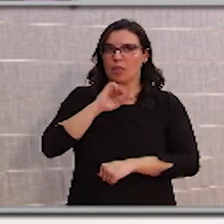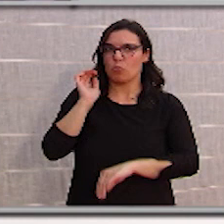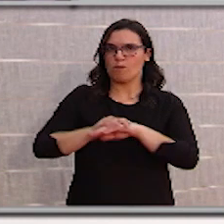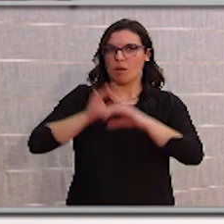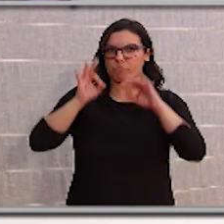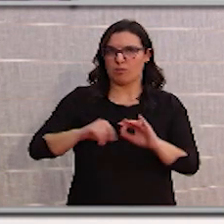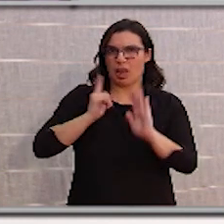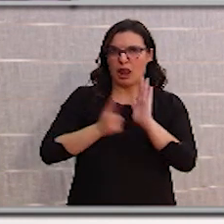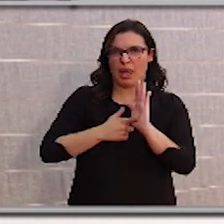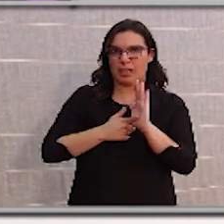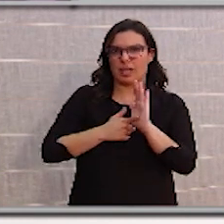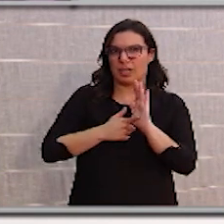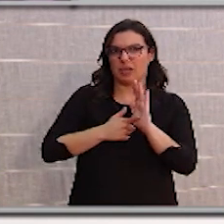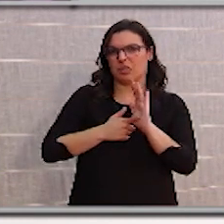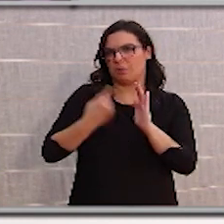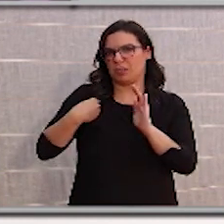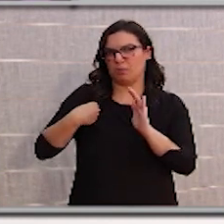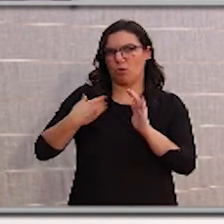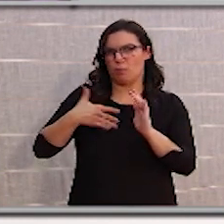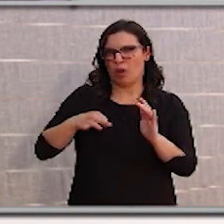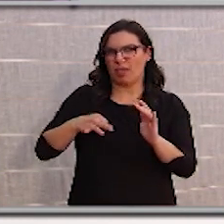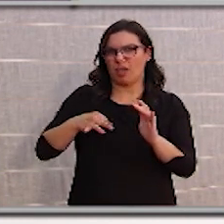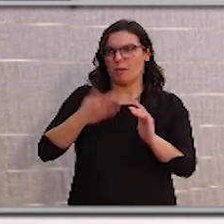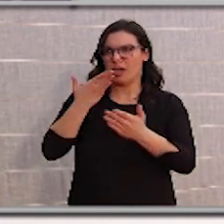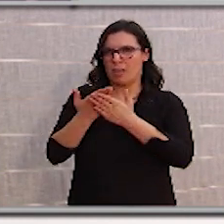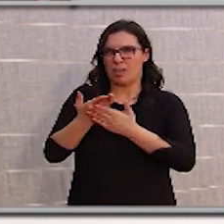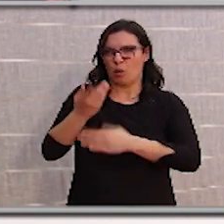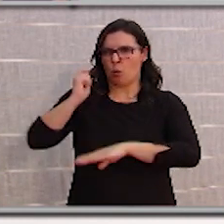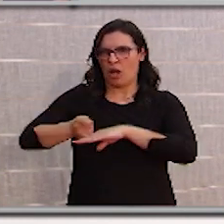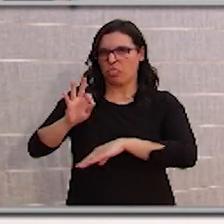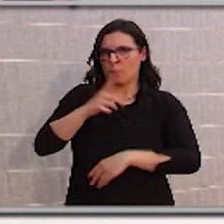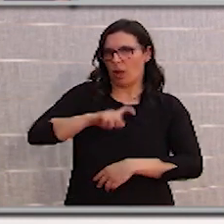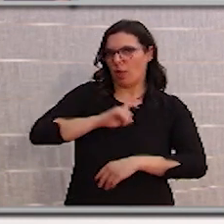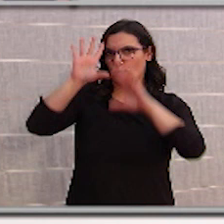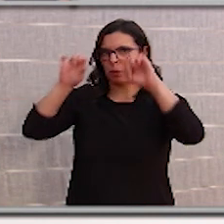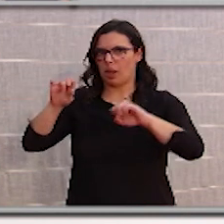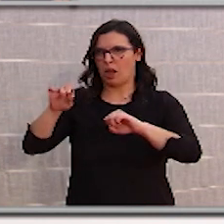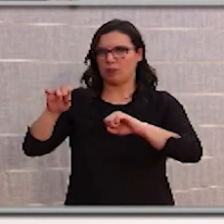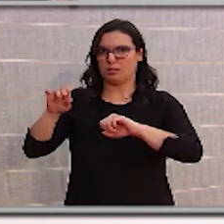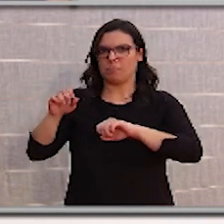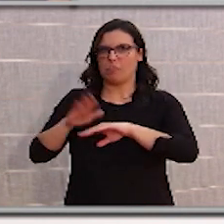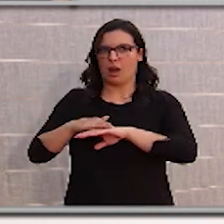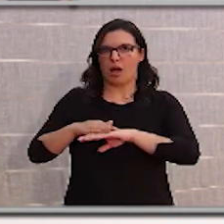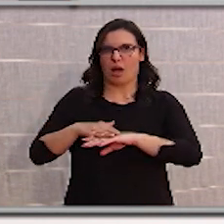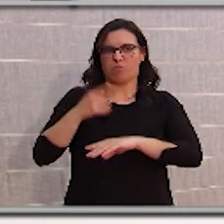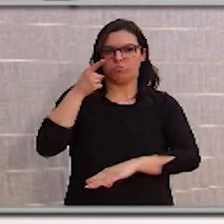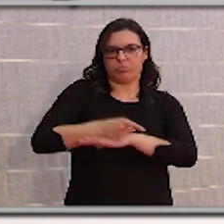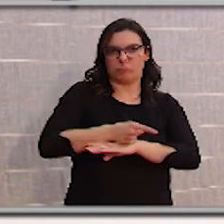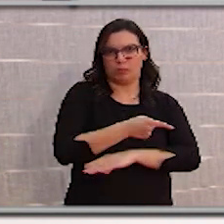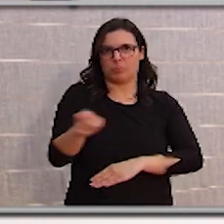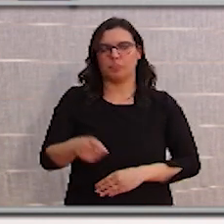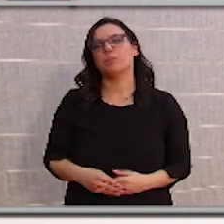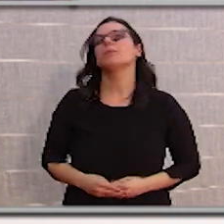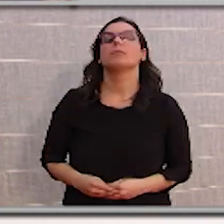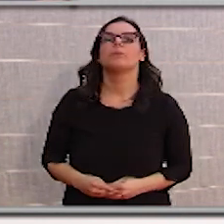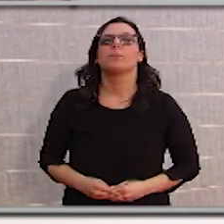que requiere auxilio policial o judicial para garantizar la salud pública. Sí, antes de dar la